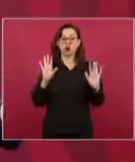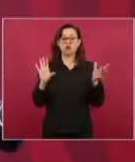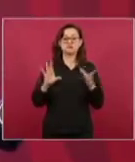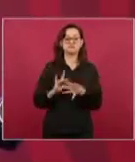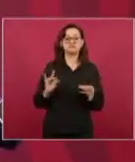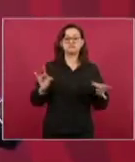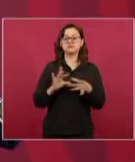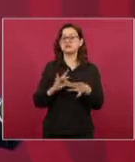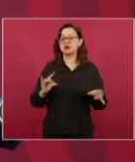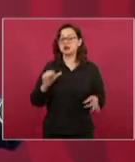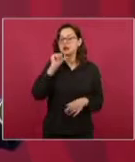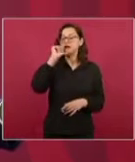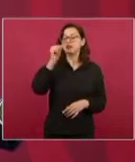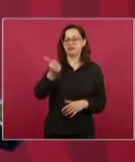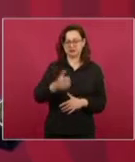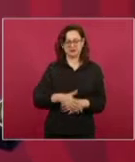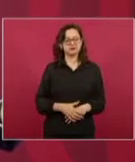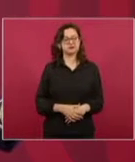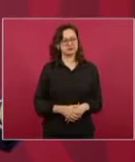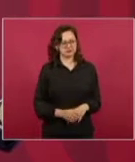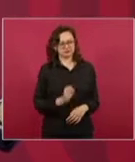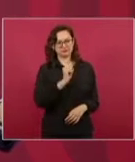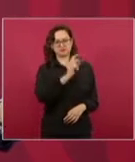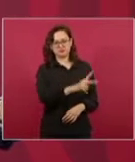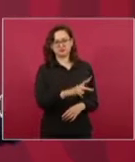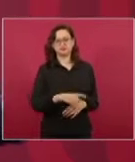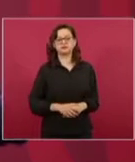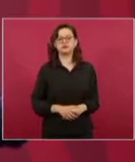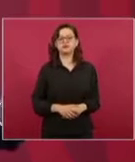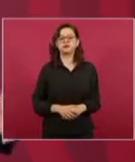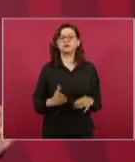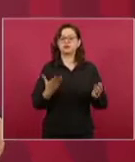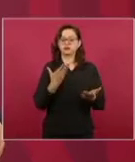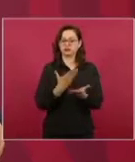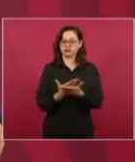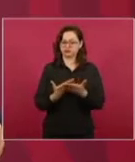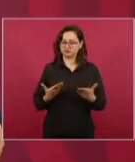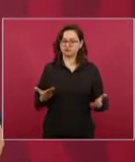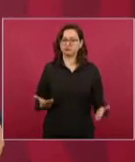de los medios.